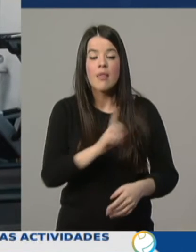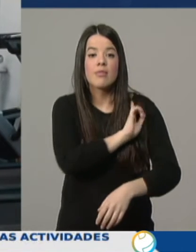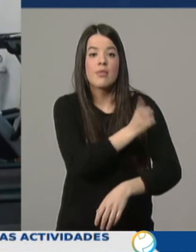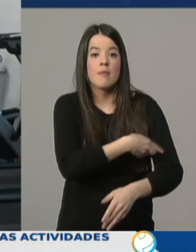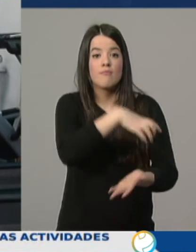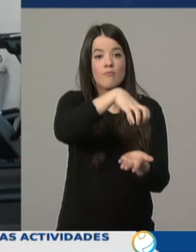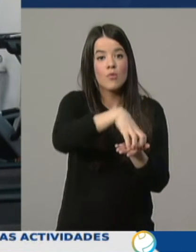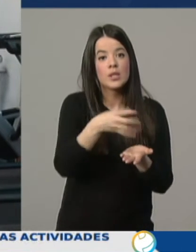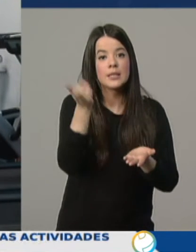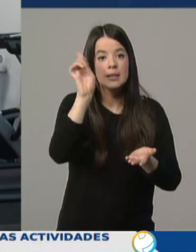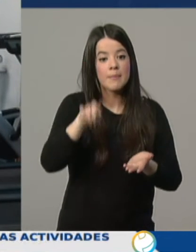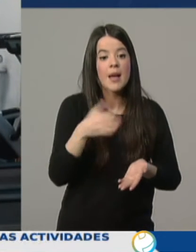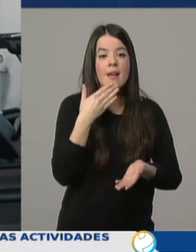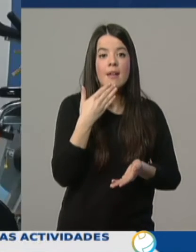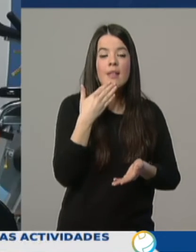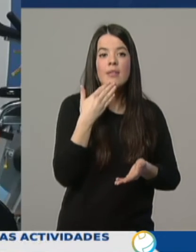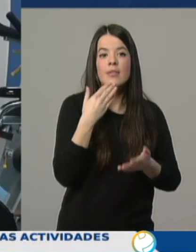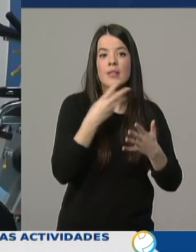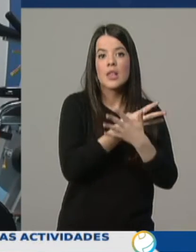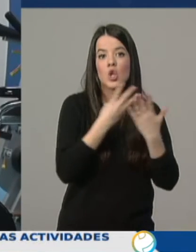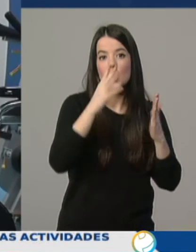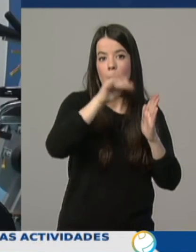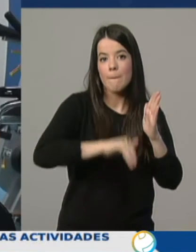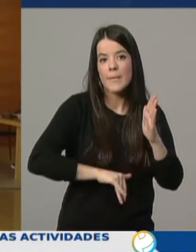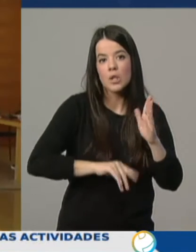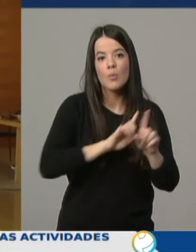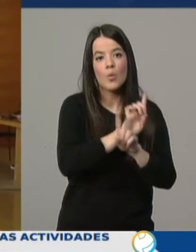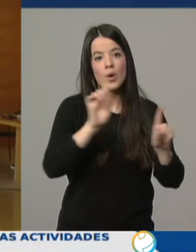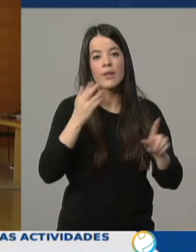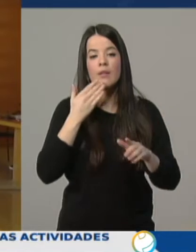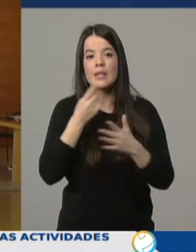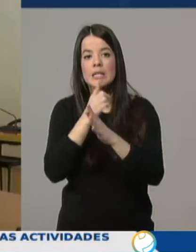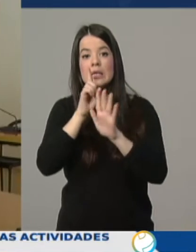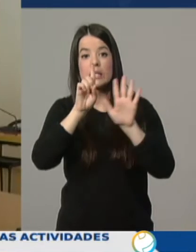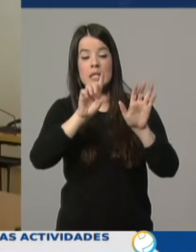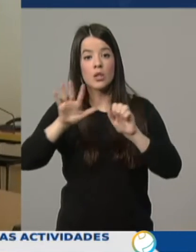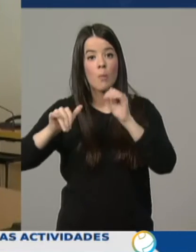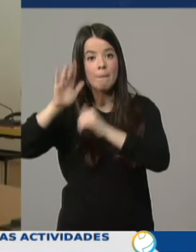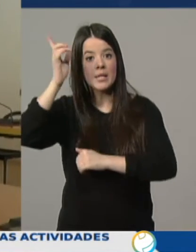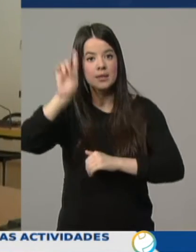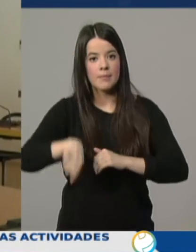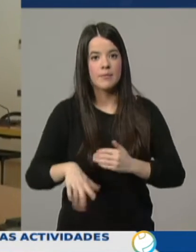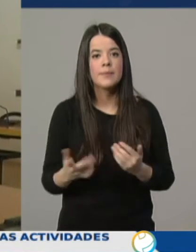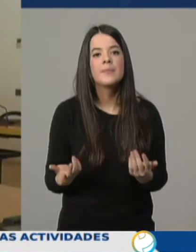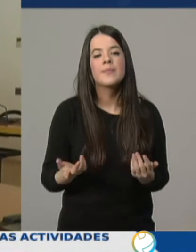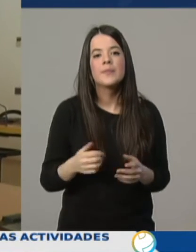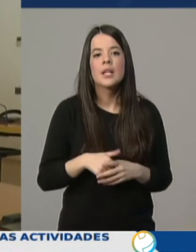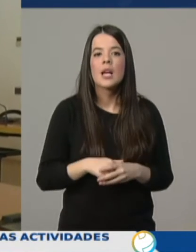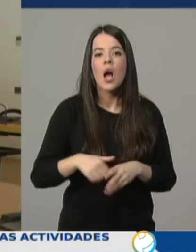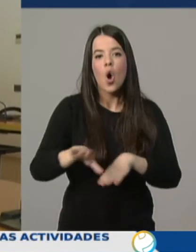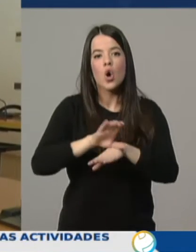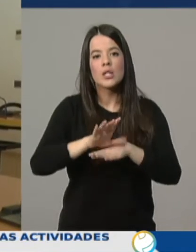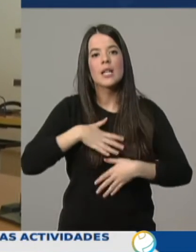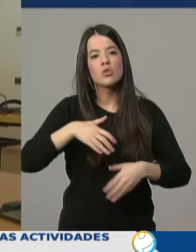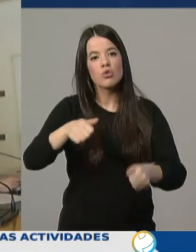siguen restringidos para los menores de 18 años y mayores de 65. Desde el Ayuntamiento recuerdan que siguen en contacto con la Consejería de Salud